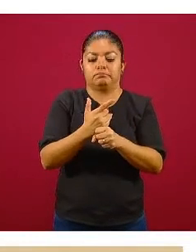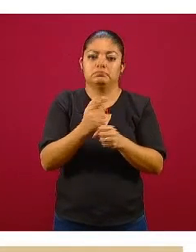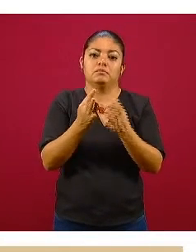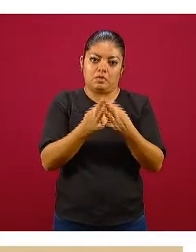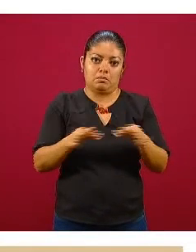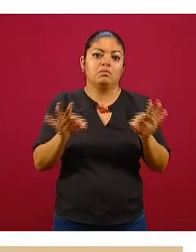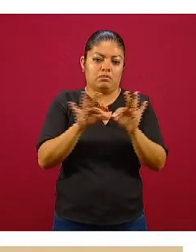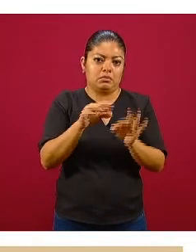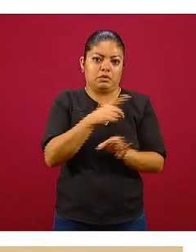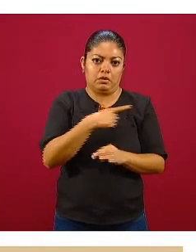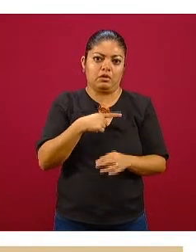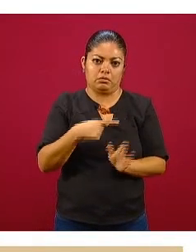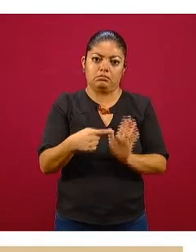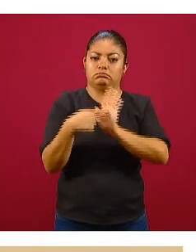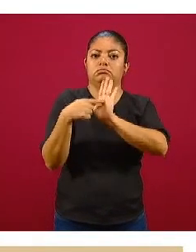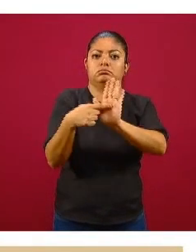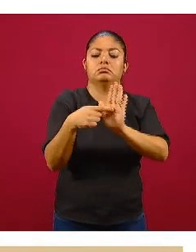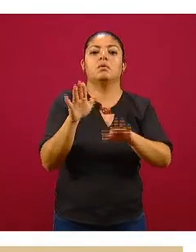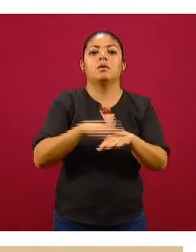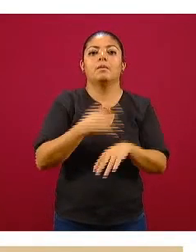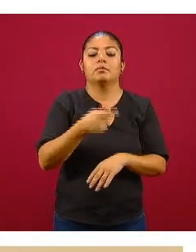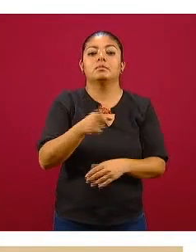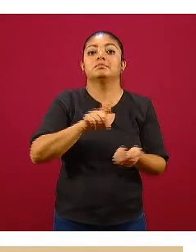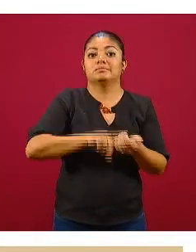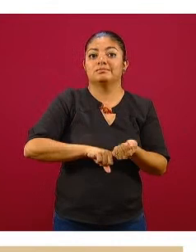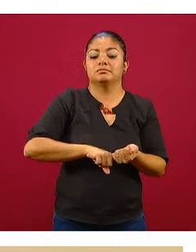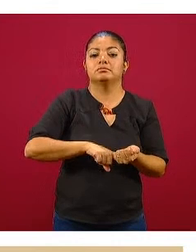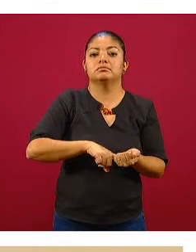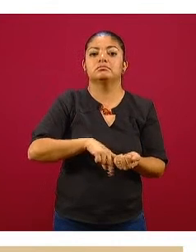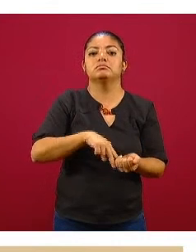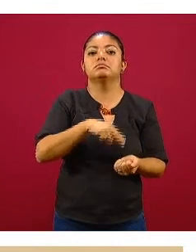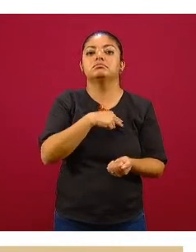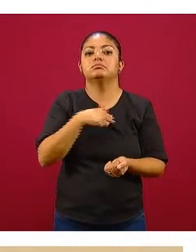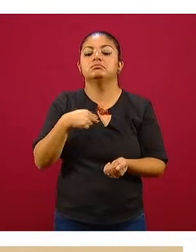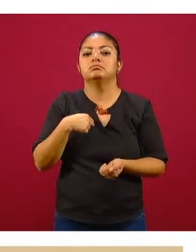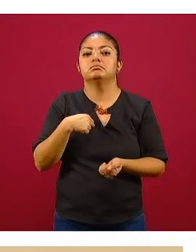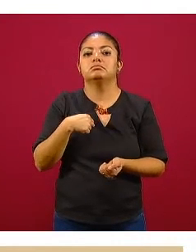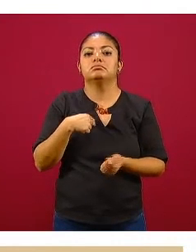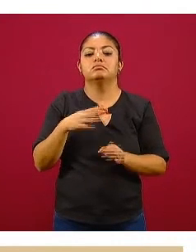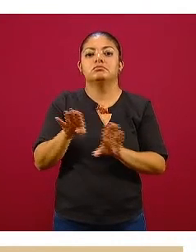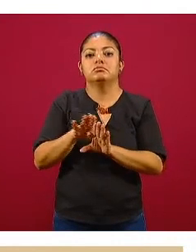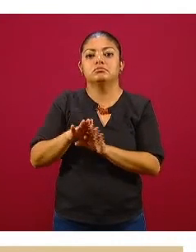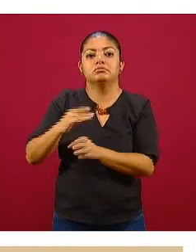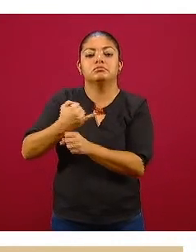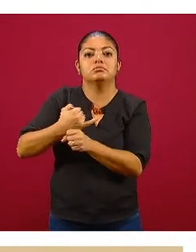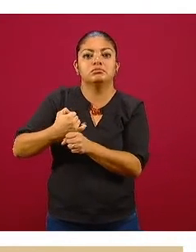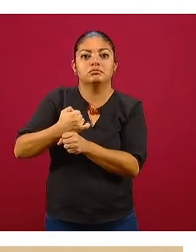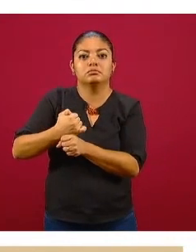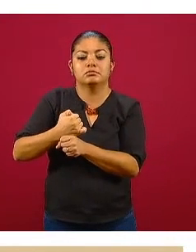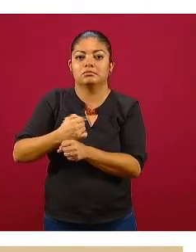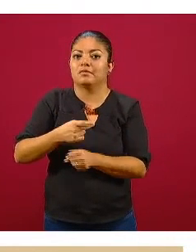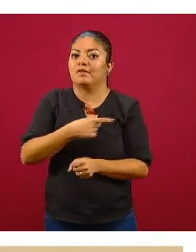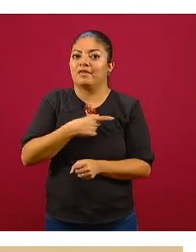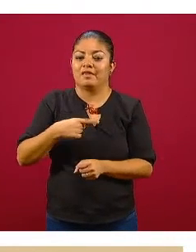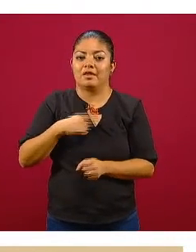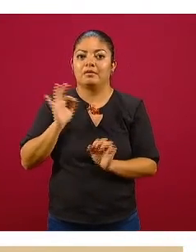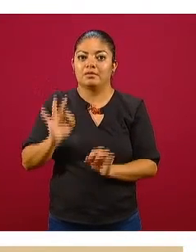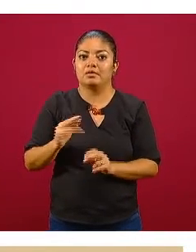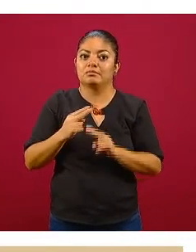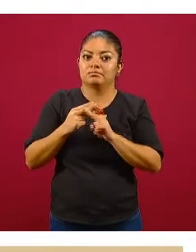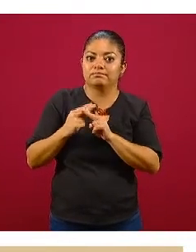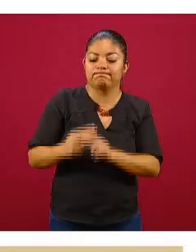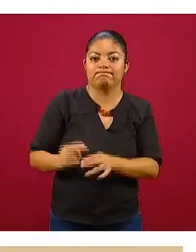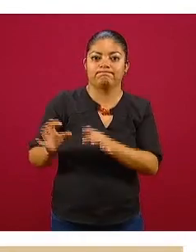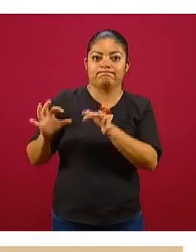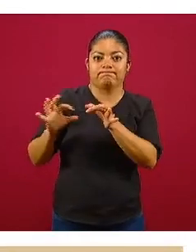explícitamente porque nos da una señal también sobre la congruencia o la constancia de los